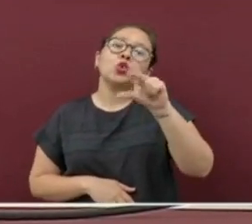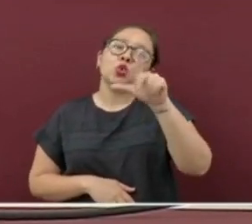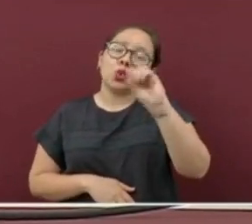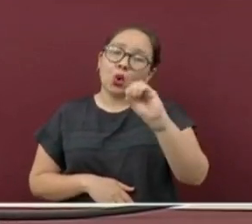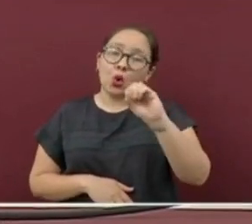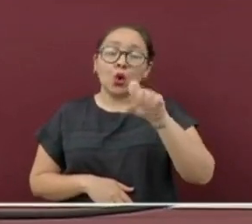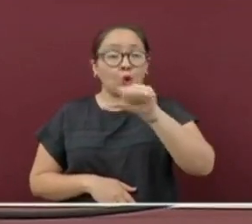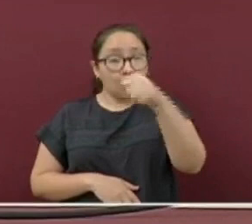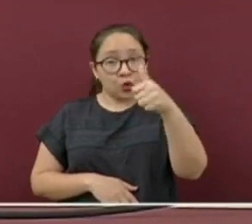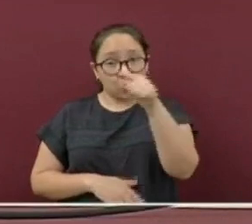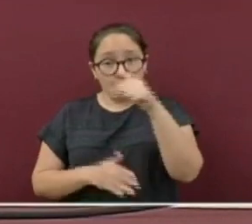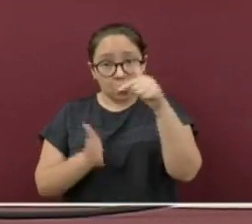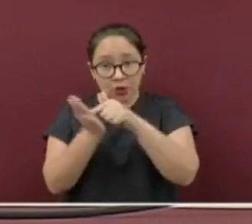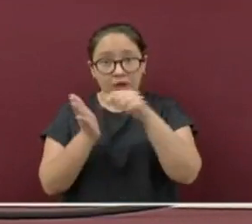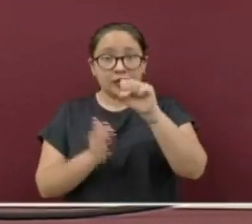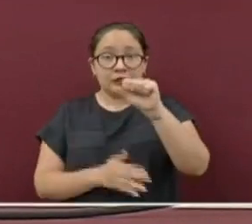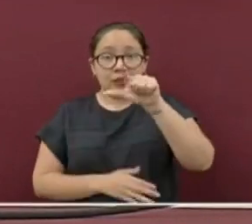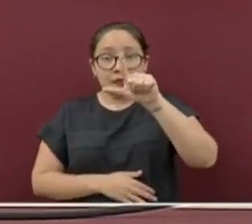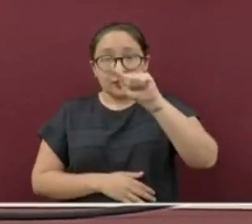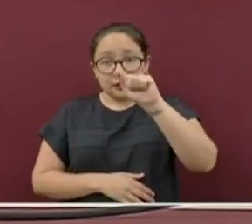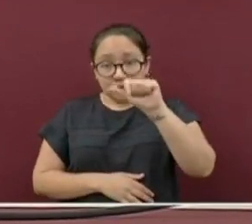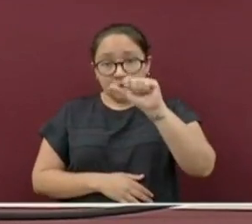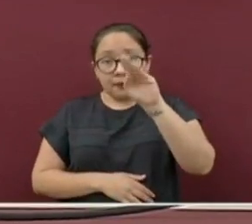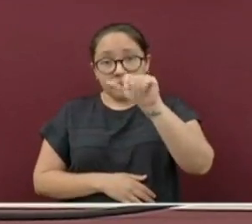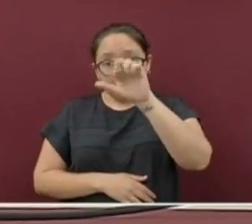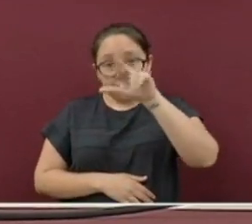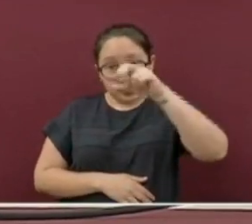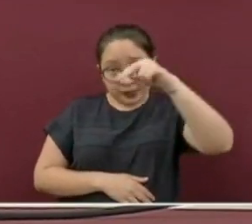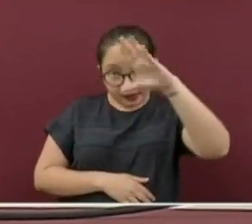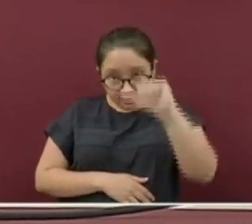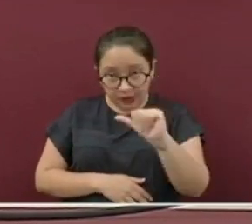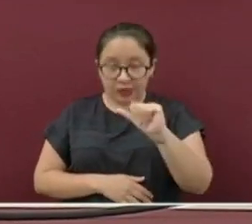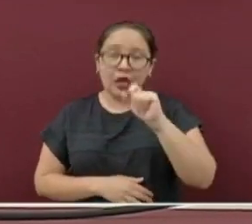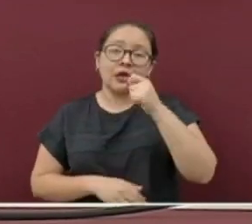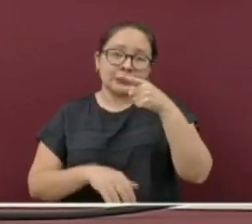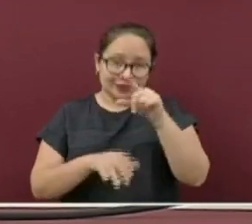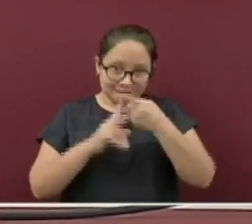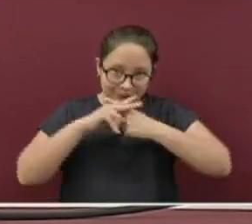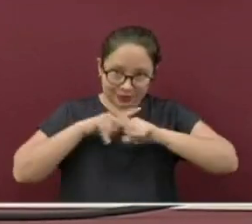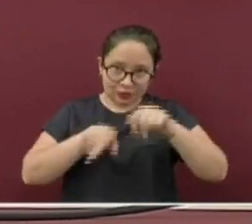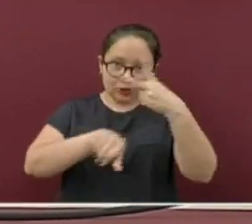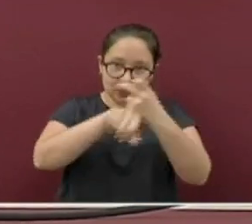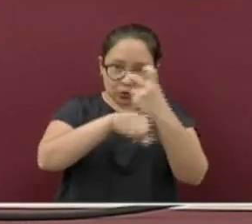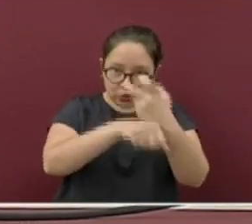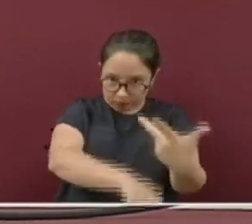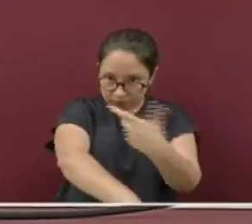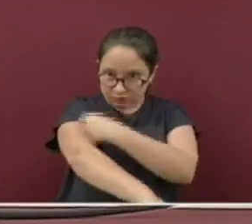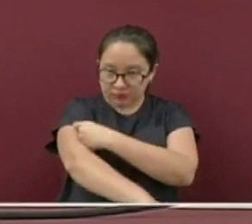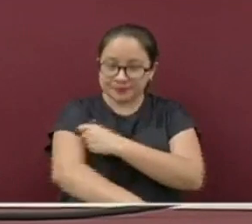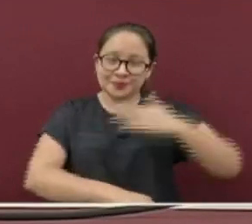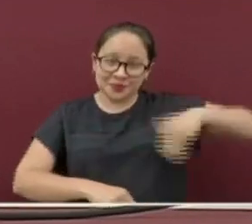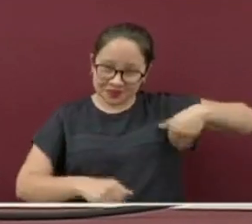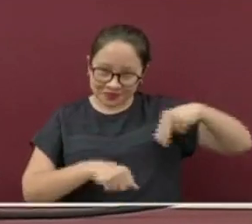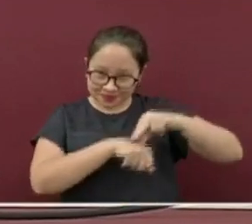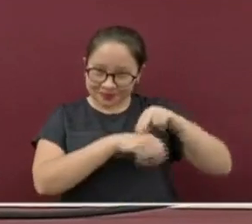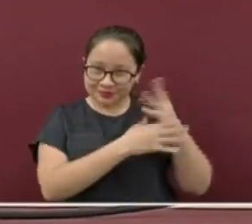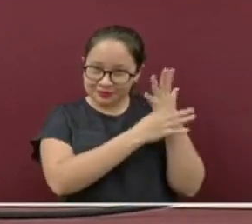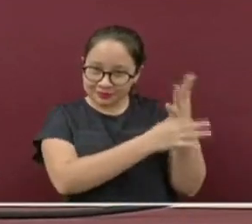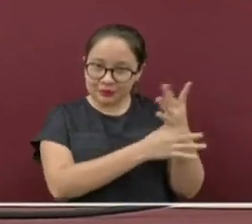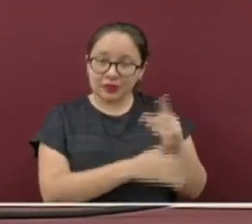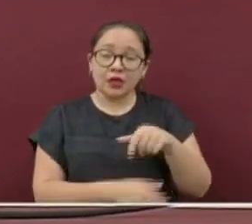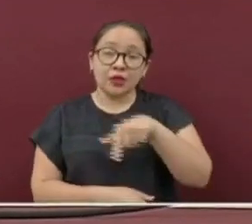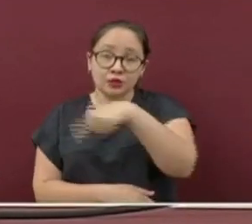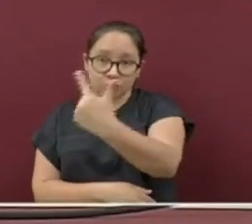comenzó ya la segunda dosis. Como ya hacía mención la doctora Díaz, del 12 al